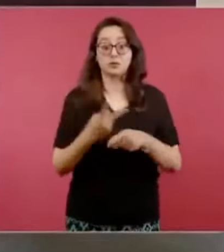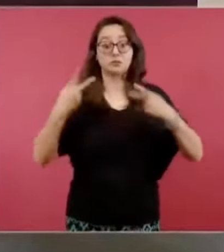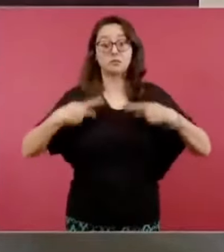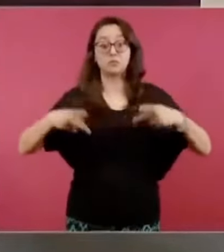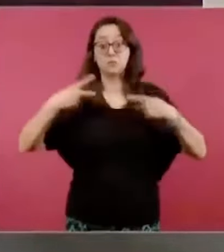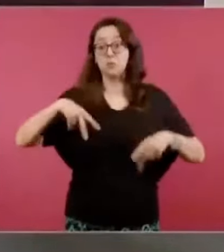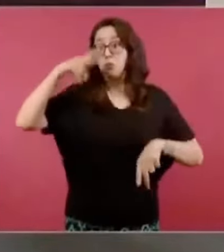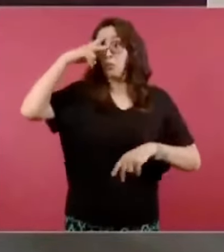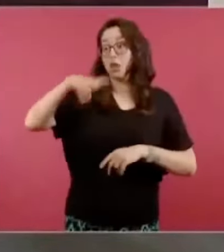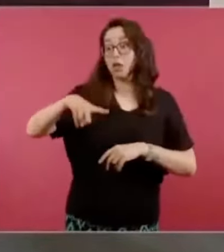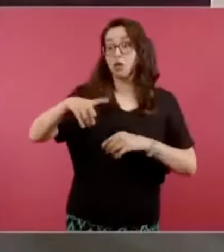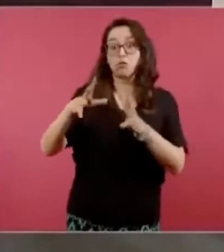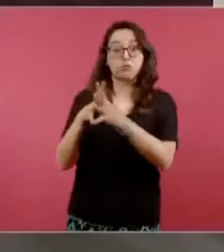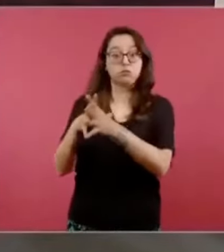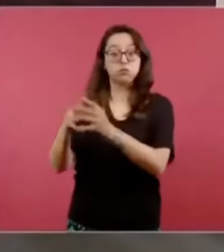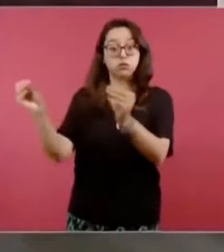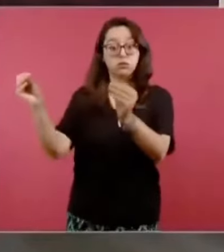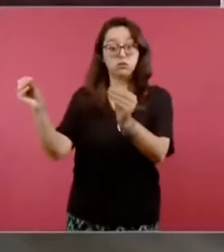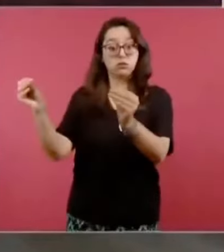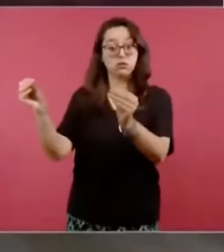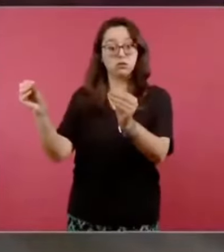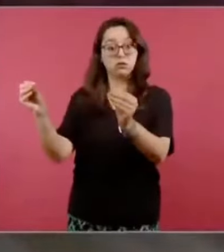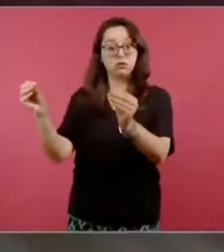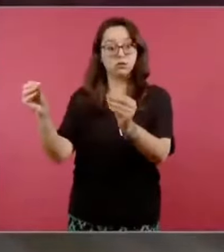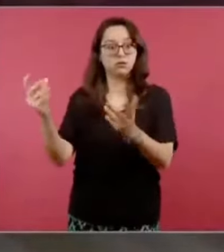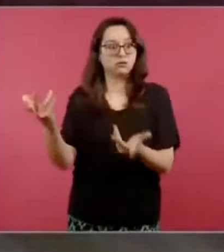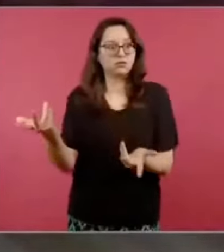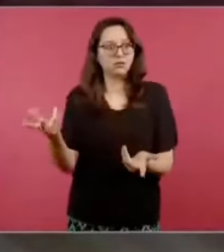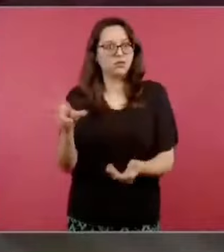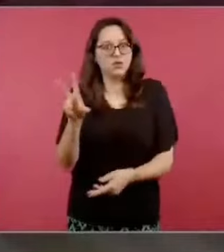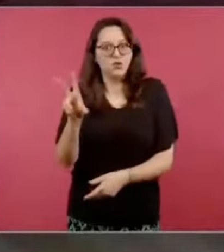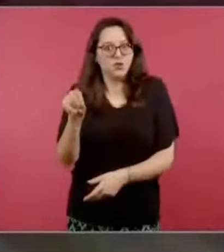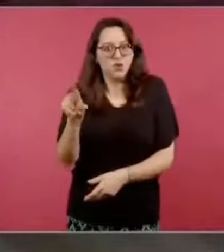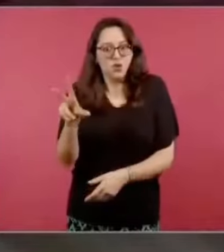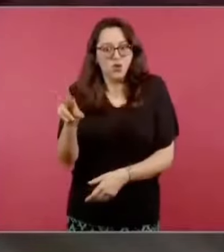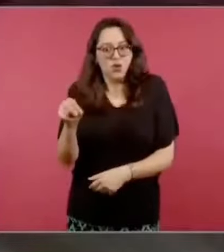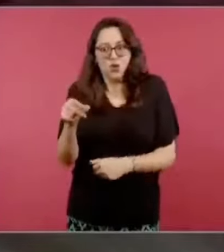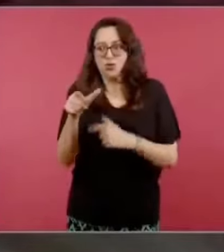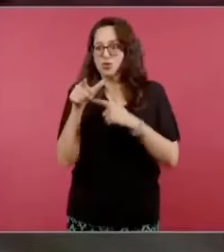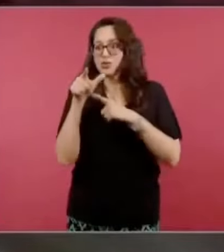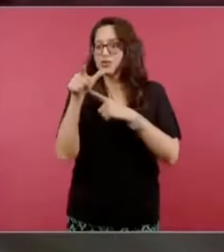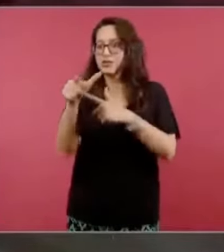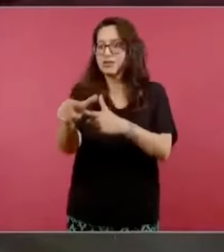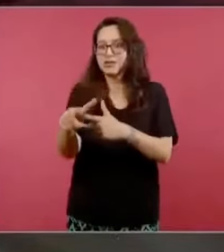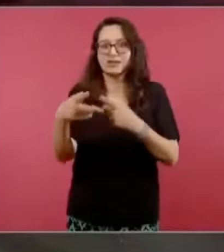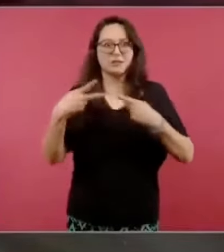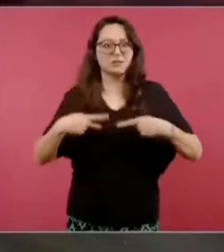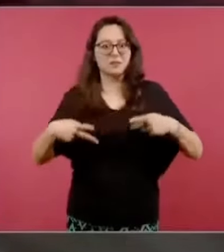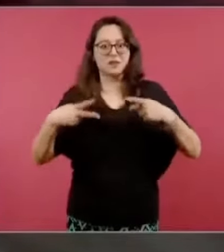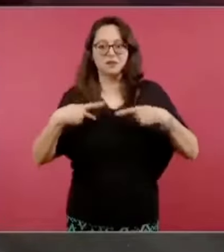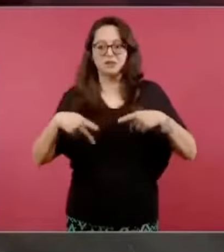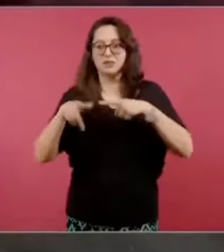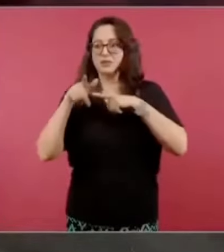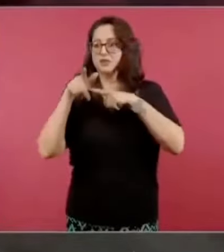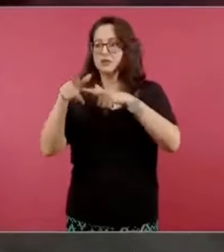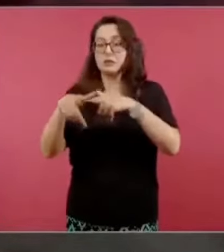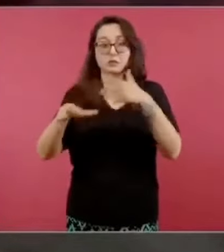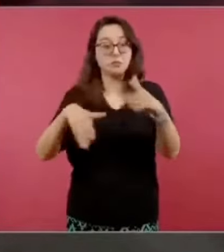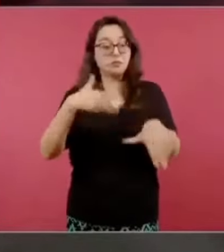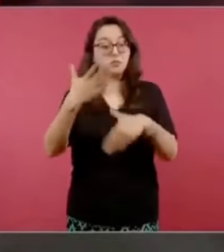y ni modo que los que lleguen